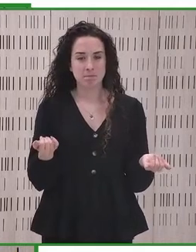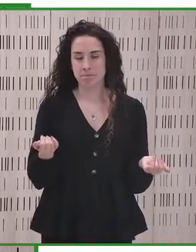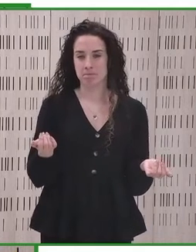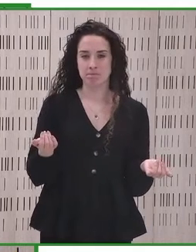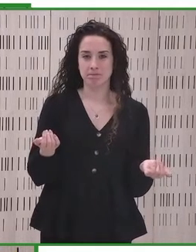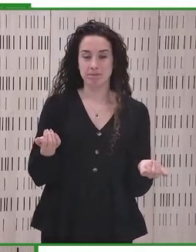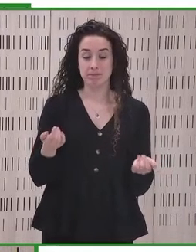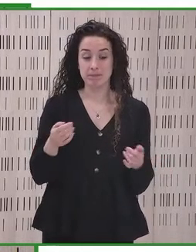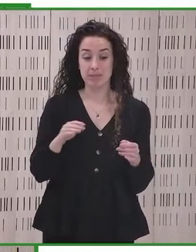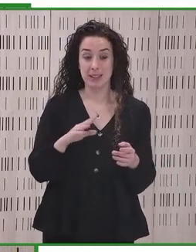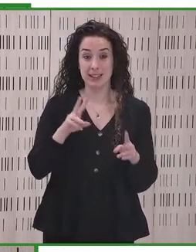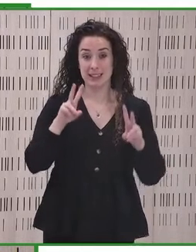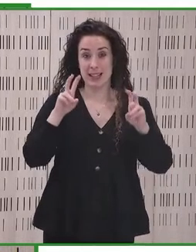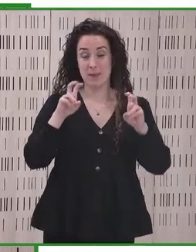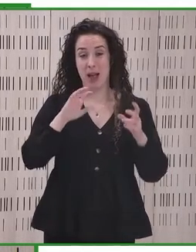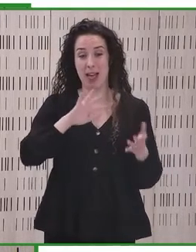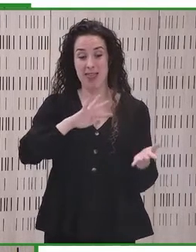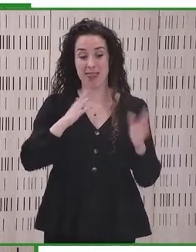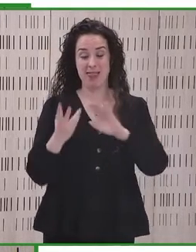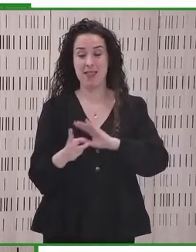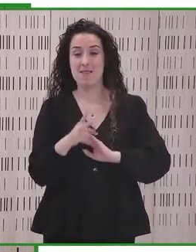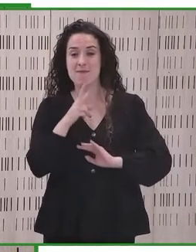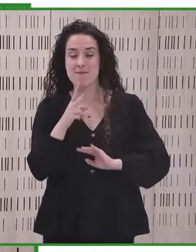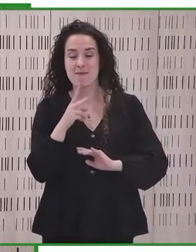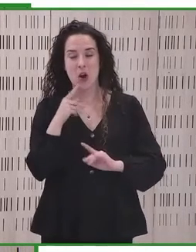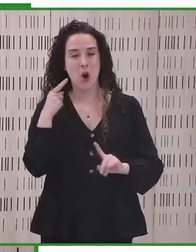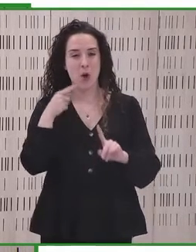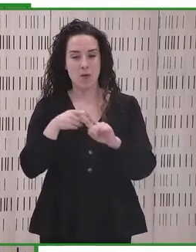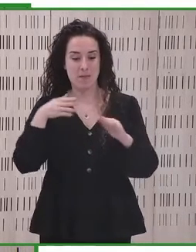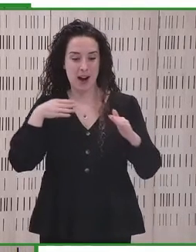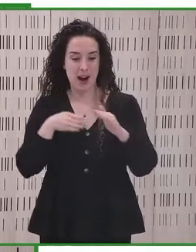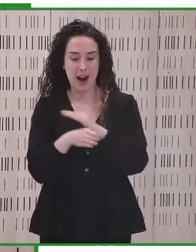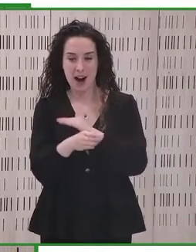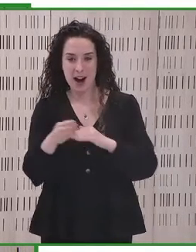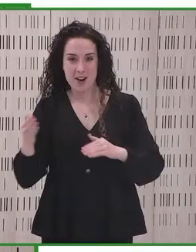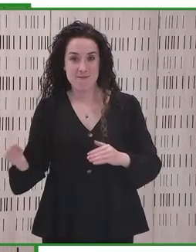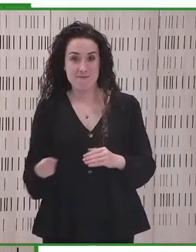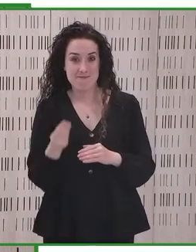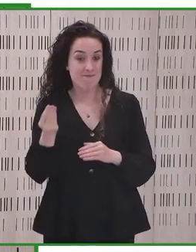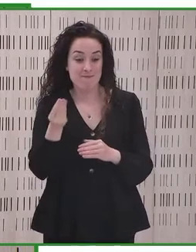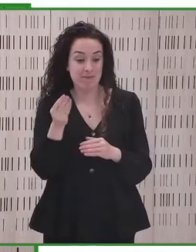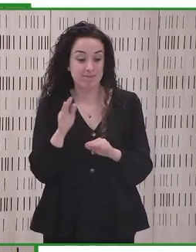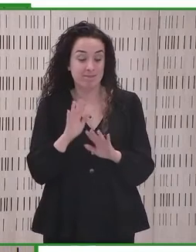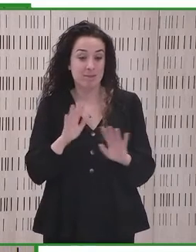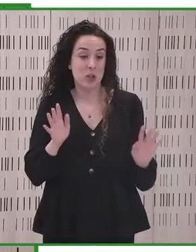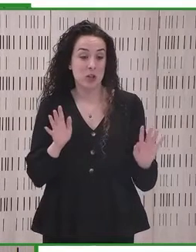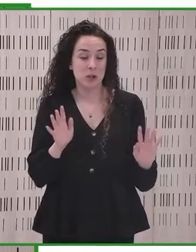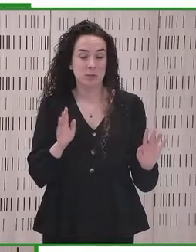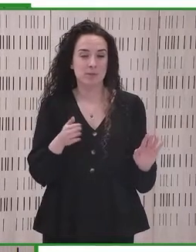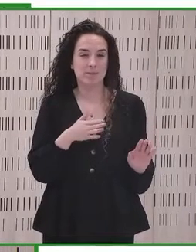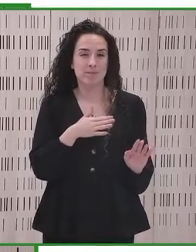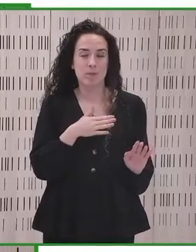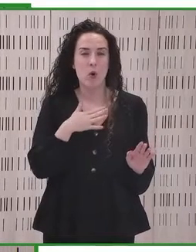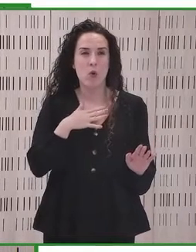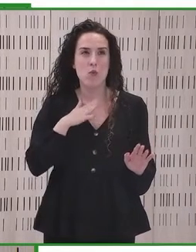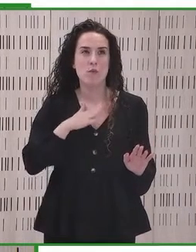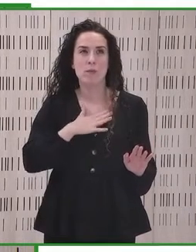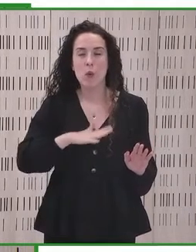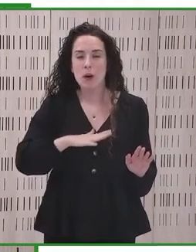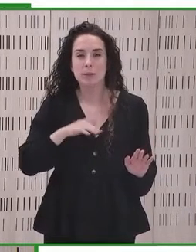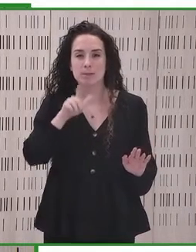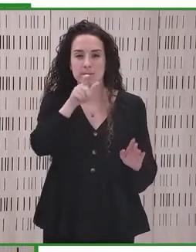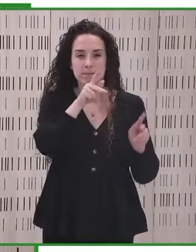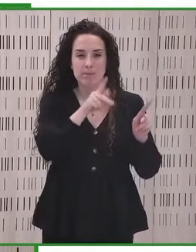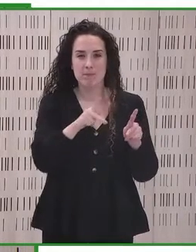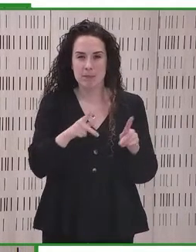transición verde para mejorar la accesibilidad? Solo podemos asegurar que no dejamos a nadie atrás si